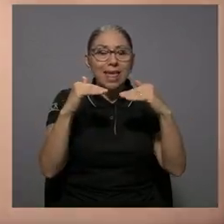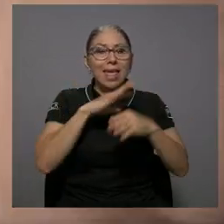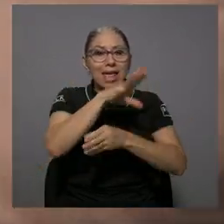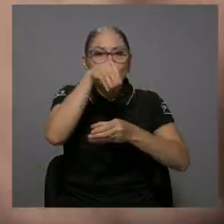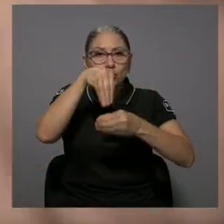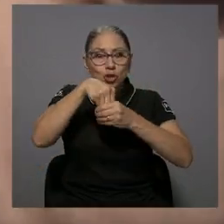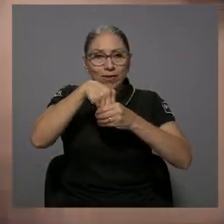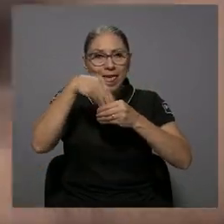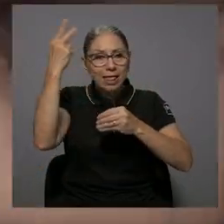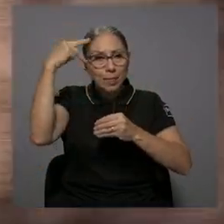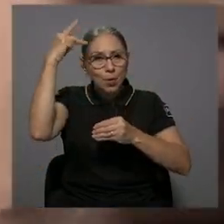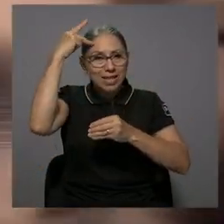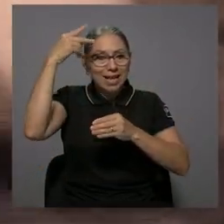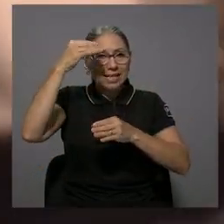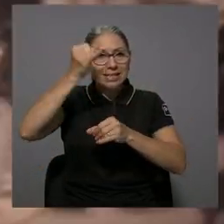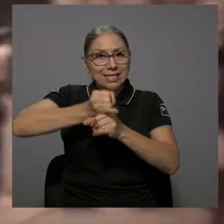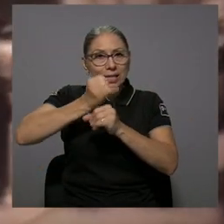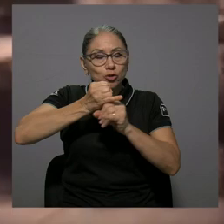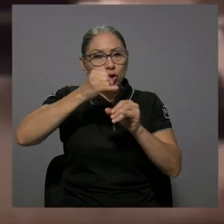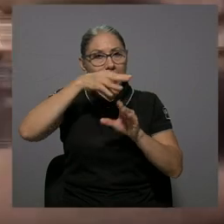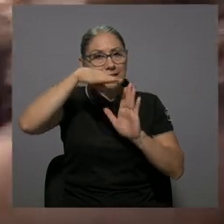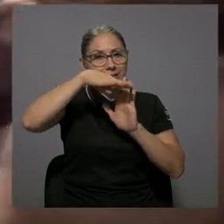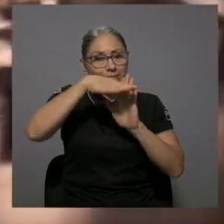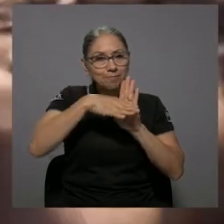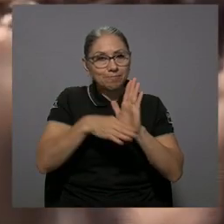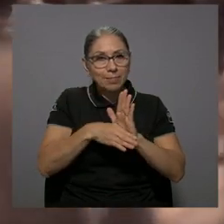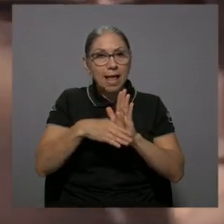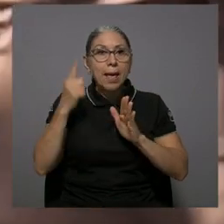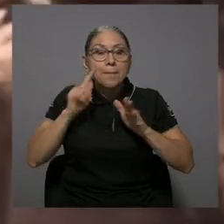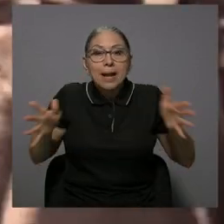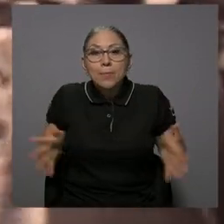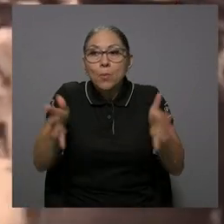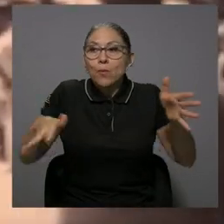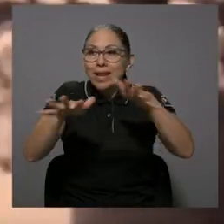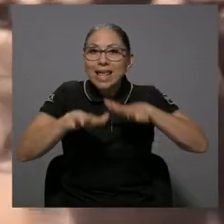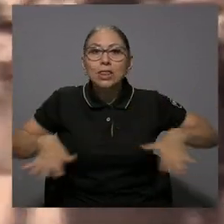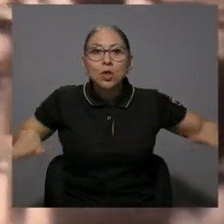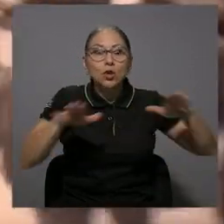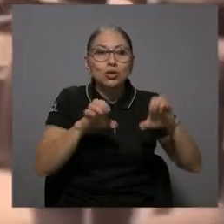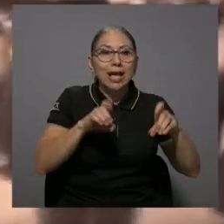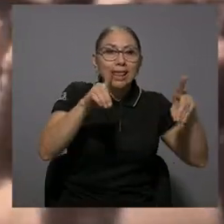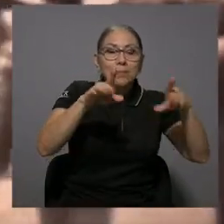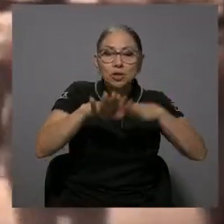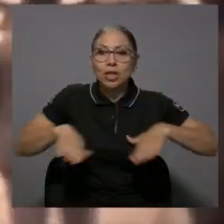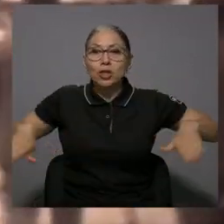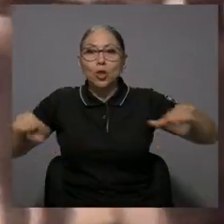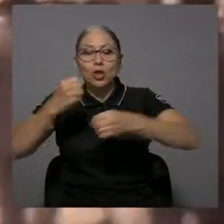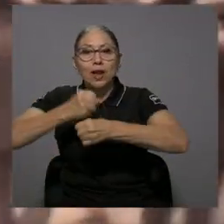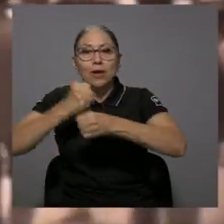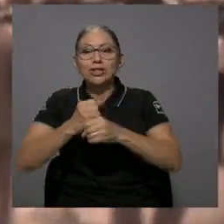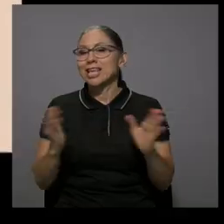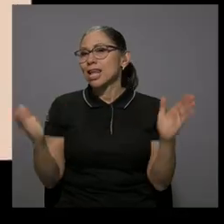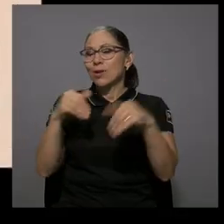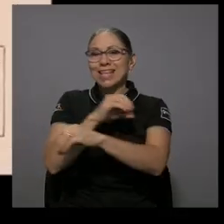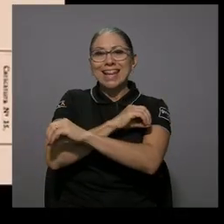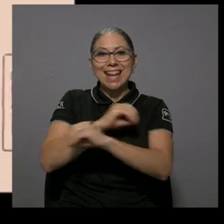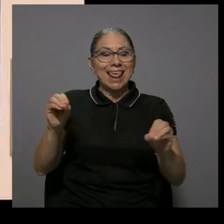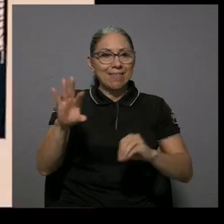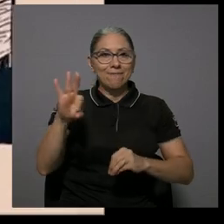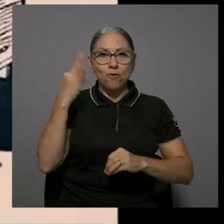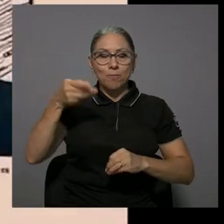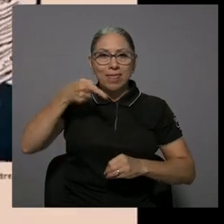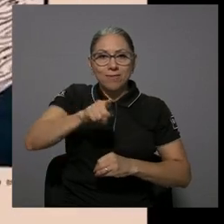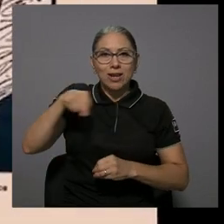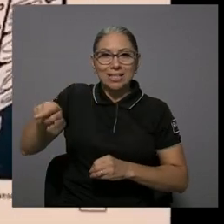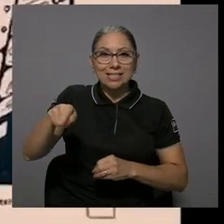políticas institucionales, en el sentido de promover entornos académicos y laborales libres de toda forma de violencia.